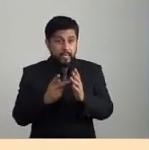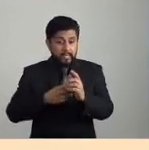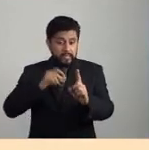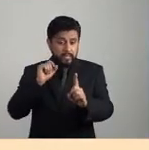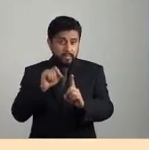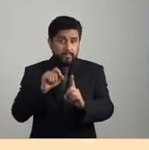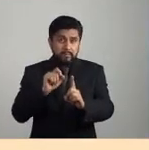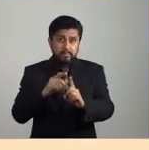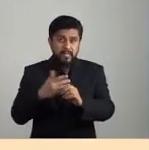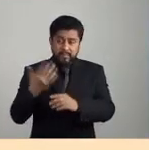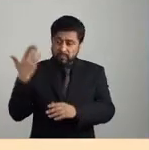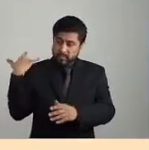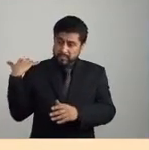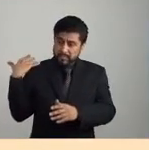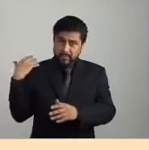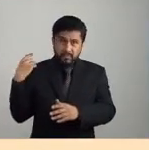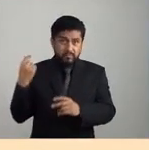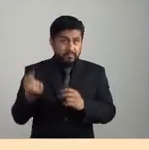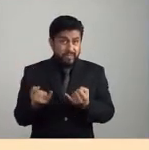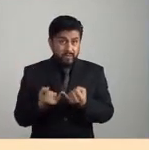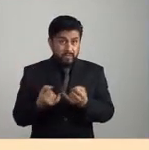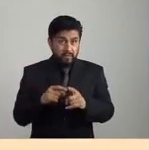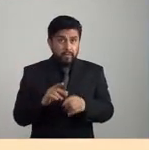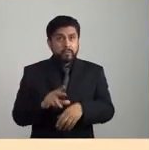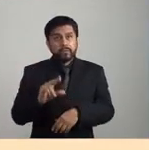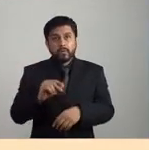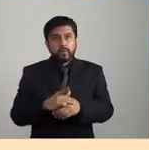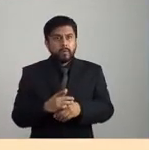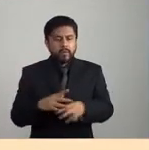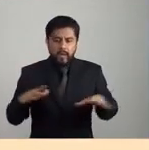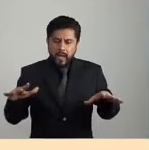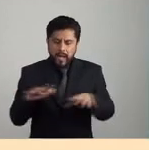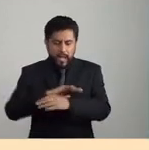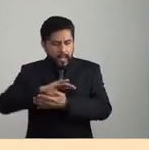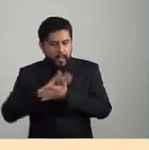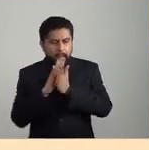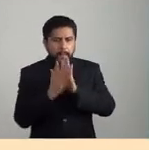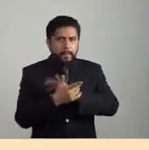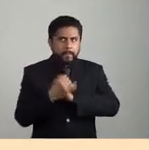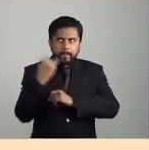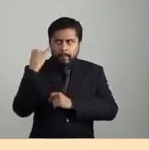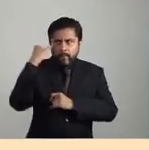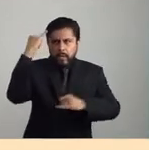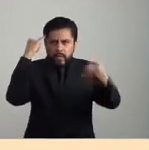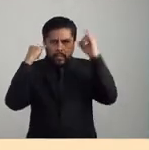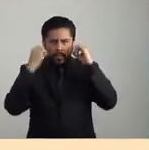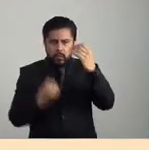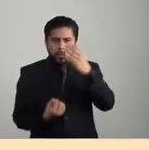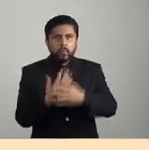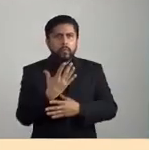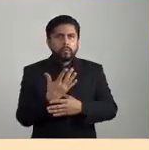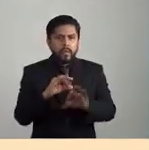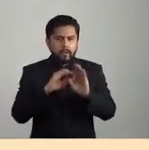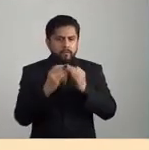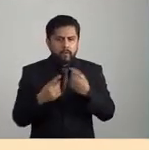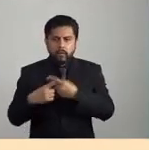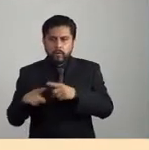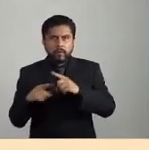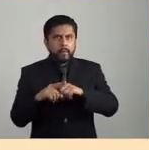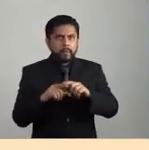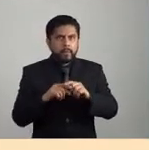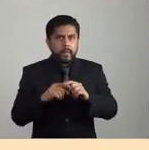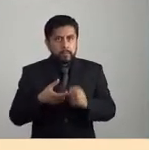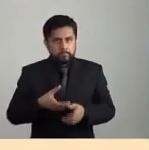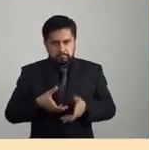reconocer, replantear, reinventar, relanzar otras formas, ¿no?, de